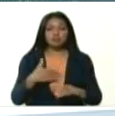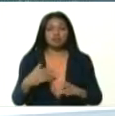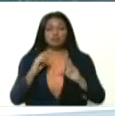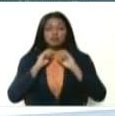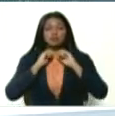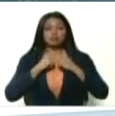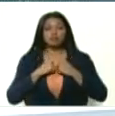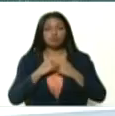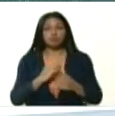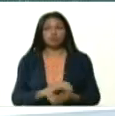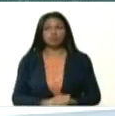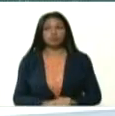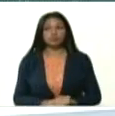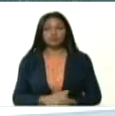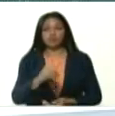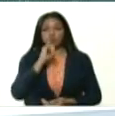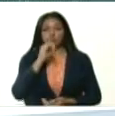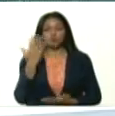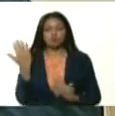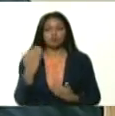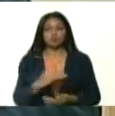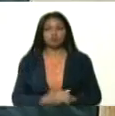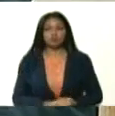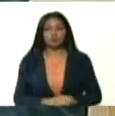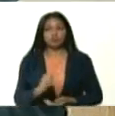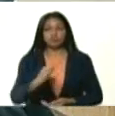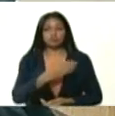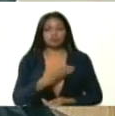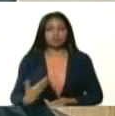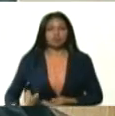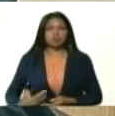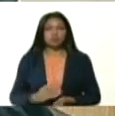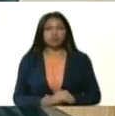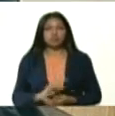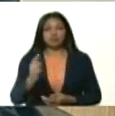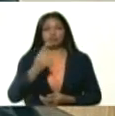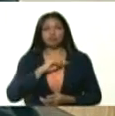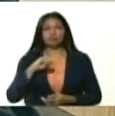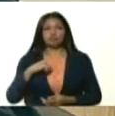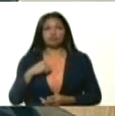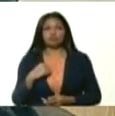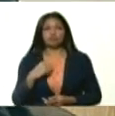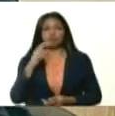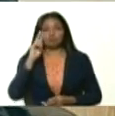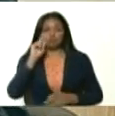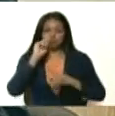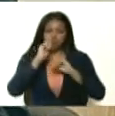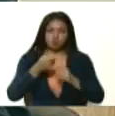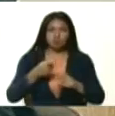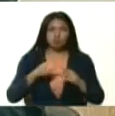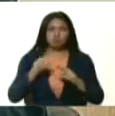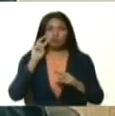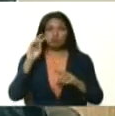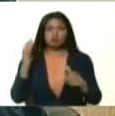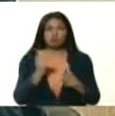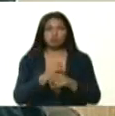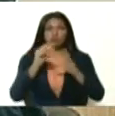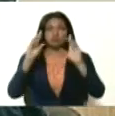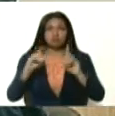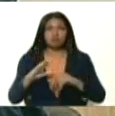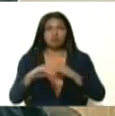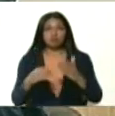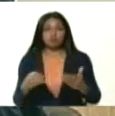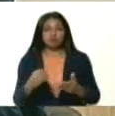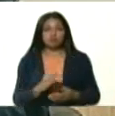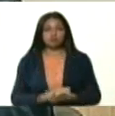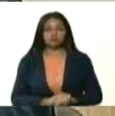Aristóbulo rinda informe, entonces. Sí, presidente. Primero, nosotros tenemos que reconocer que usted tomó la decisión en el